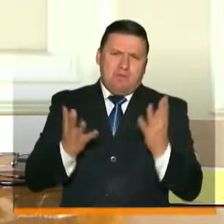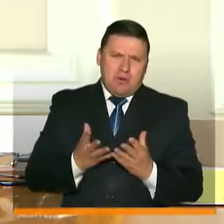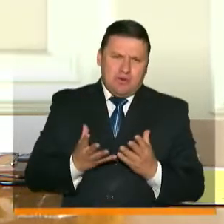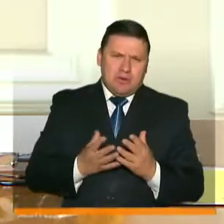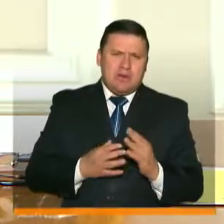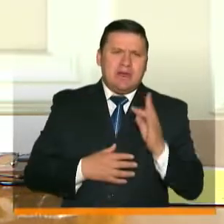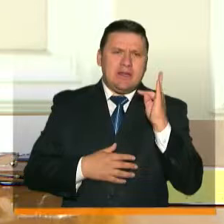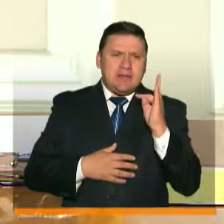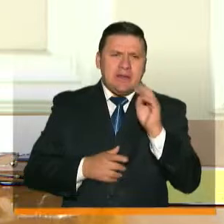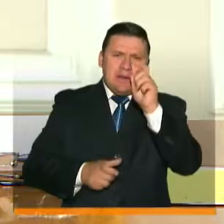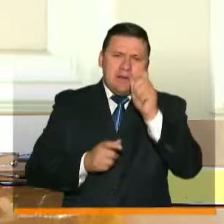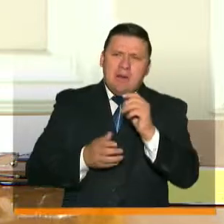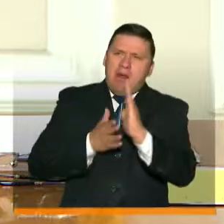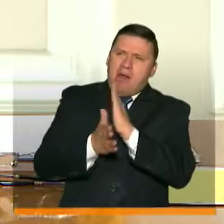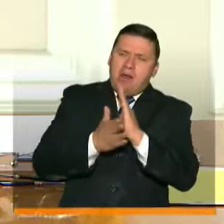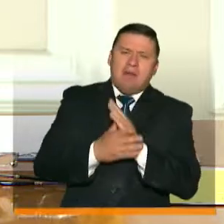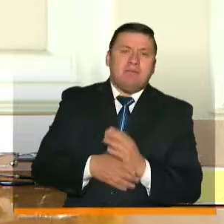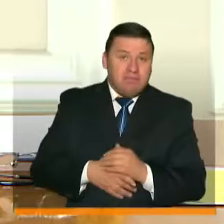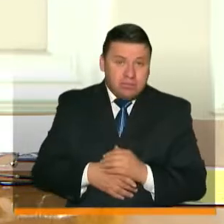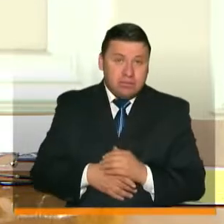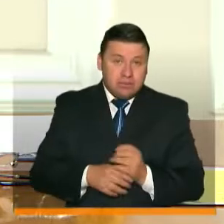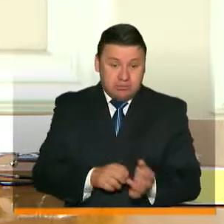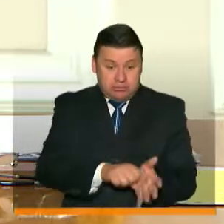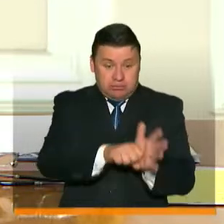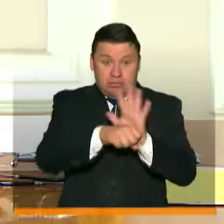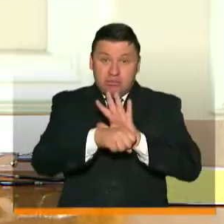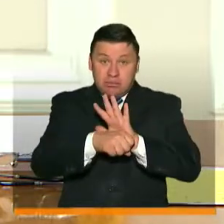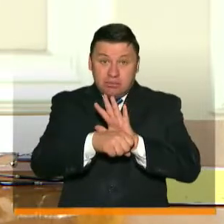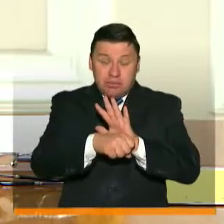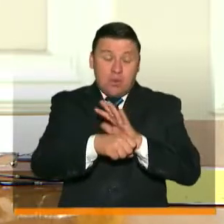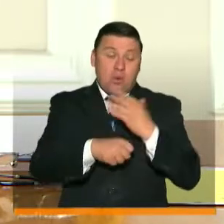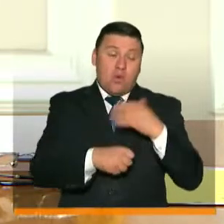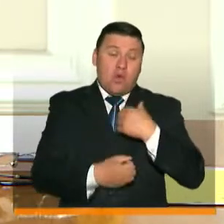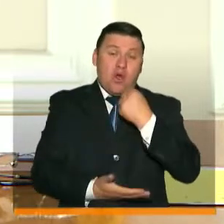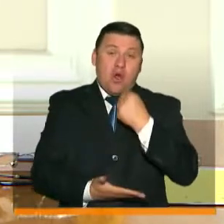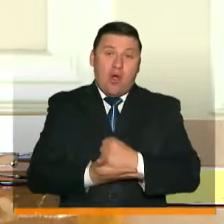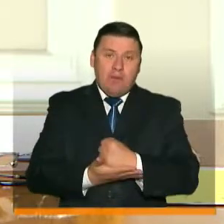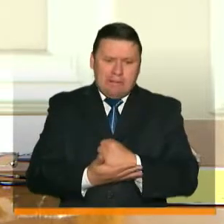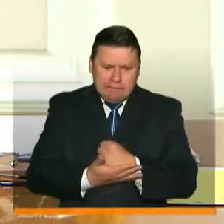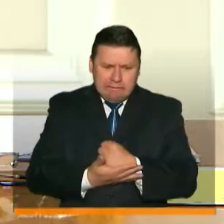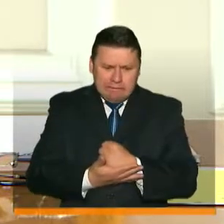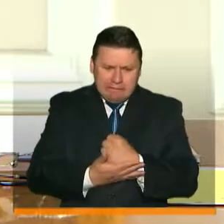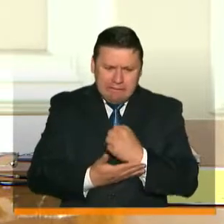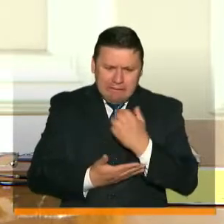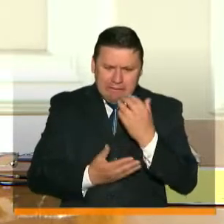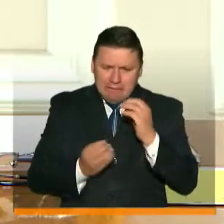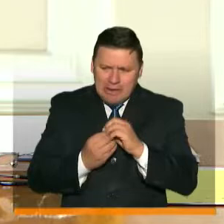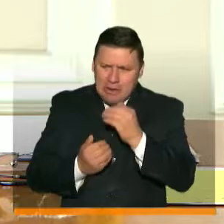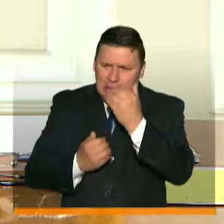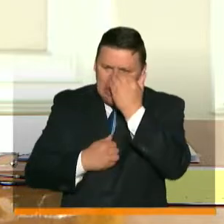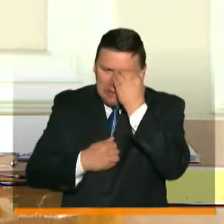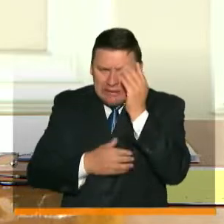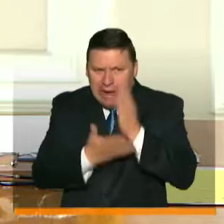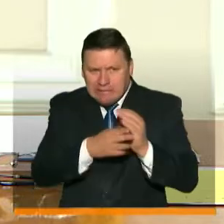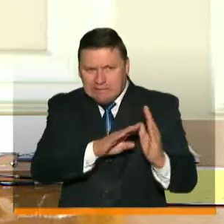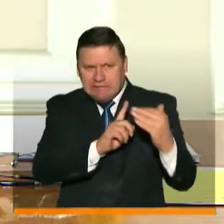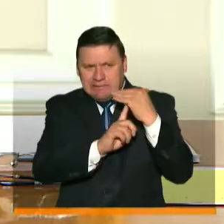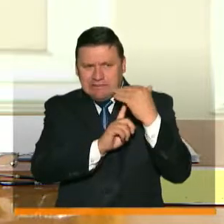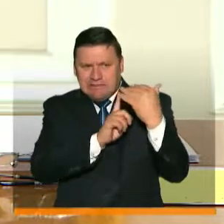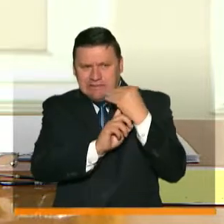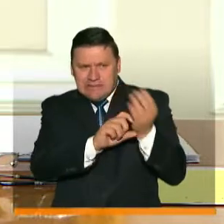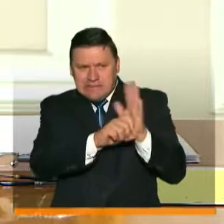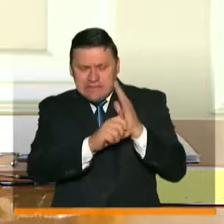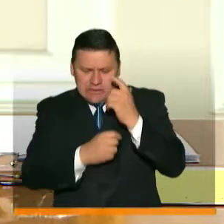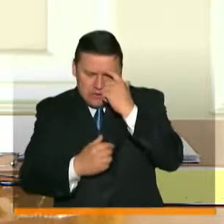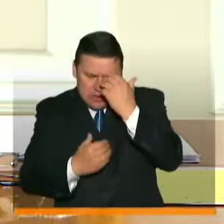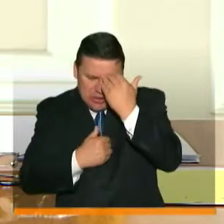con sus testimonios, porque el COVID-19 nos ha obligado a tener cada vez más conciencia, una conciencia que